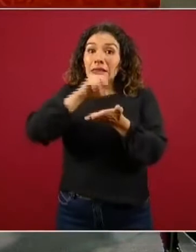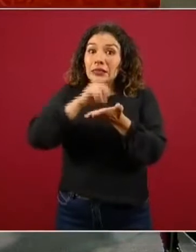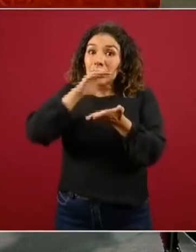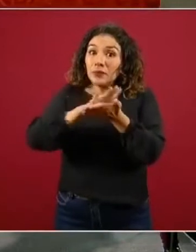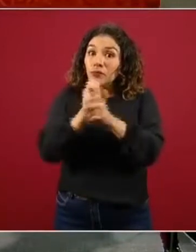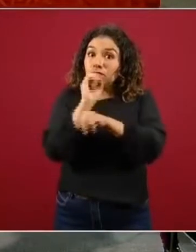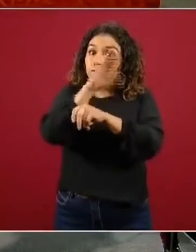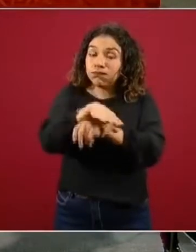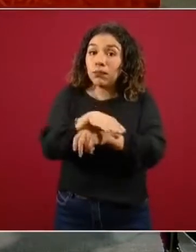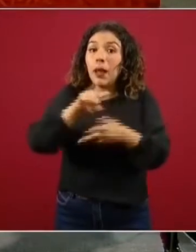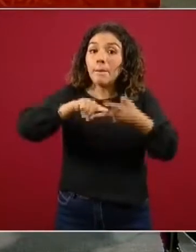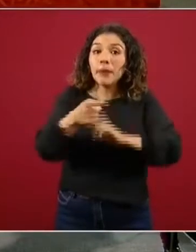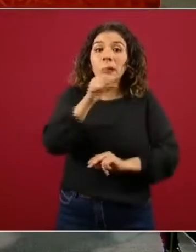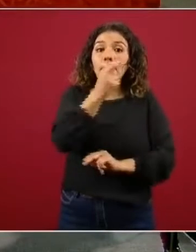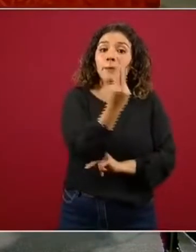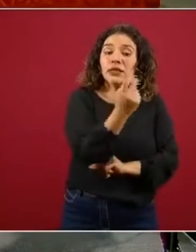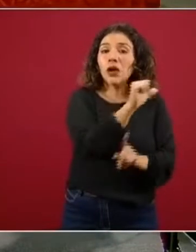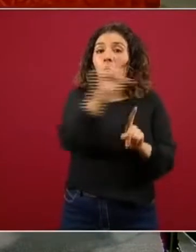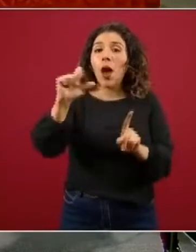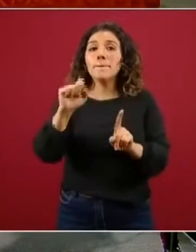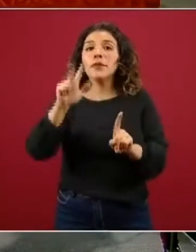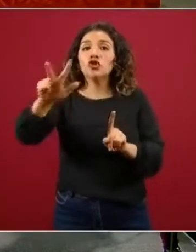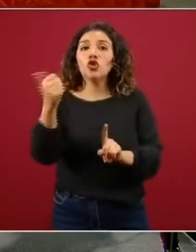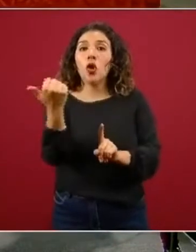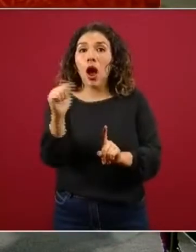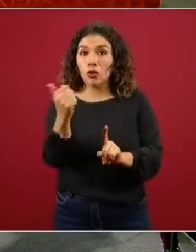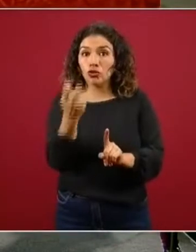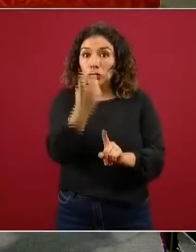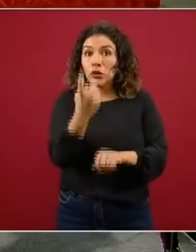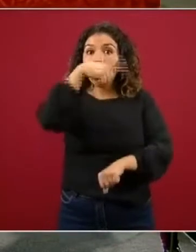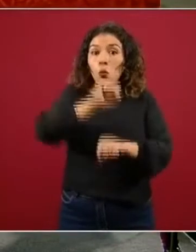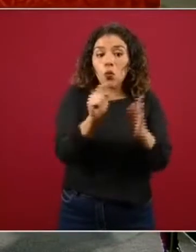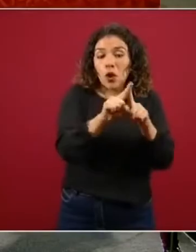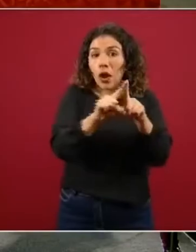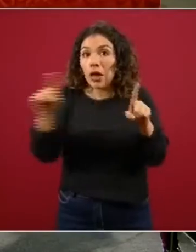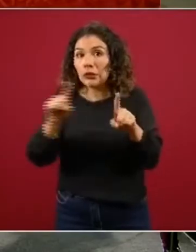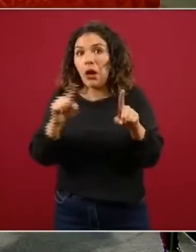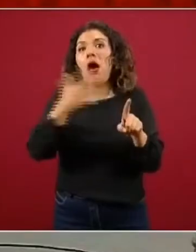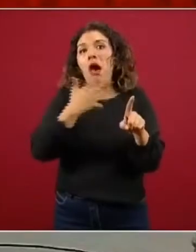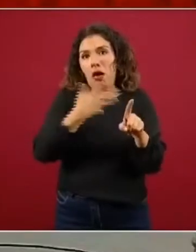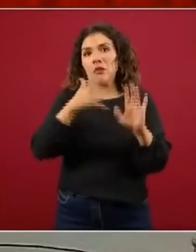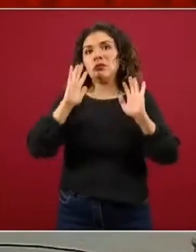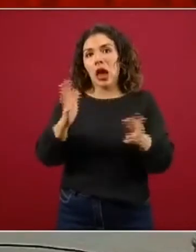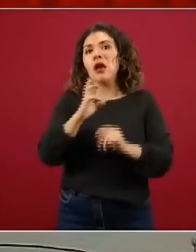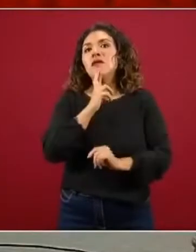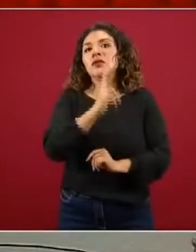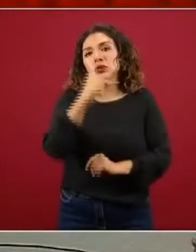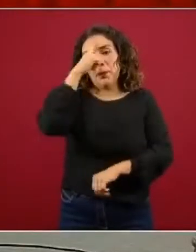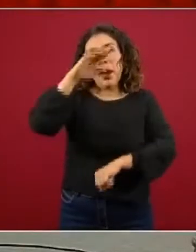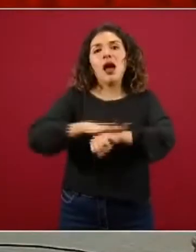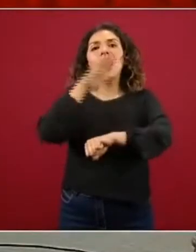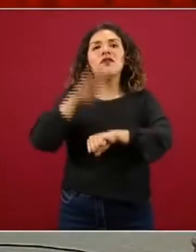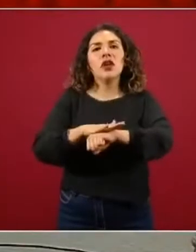serán el 25 al 28 de agosto. Esa semana tenemos ya resultados de las